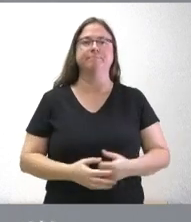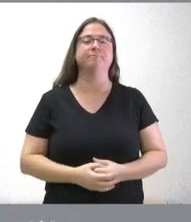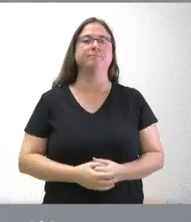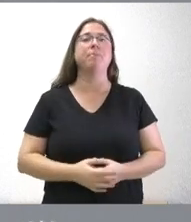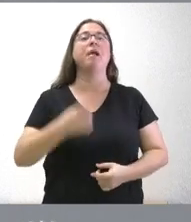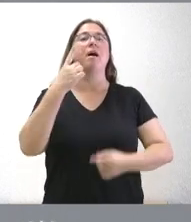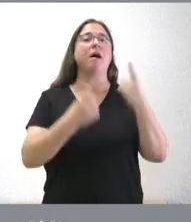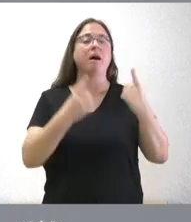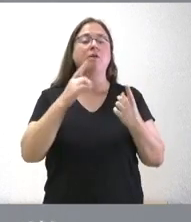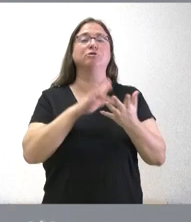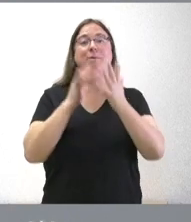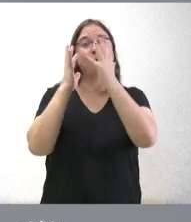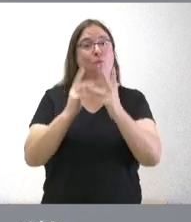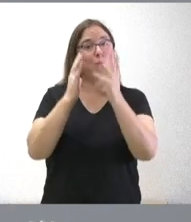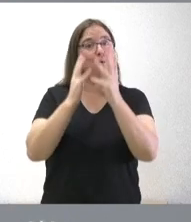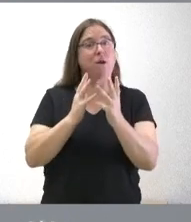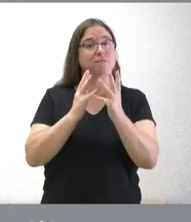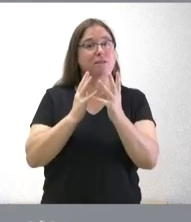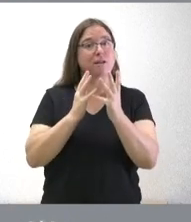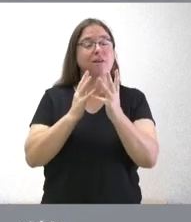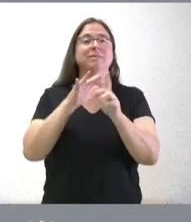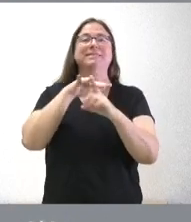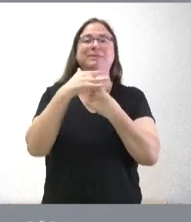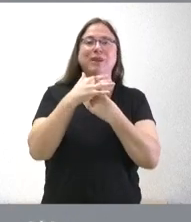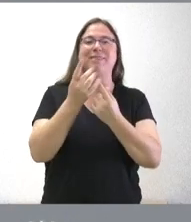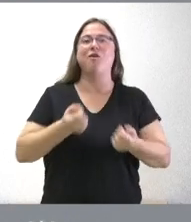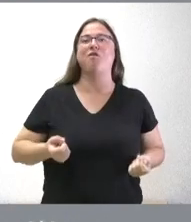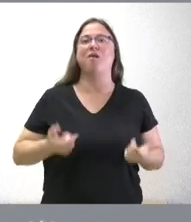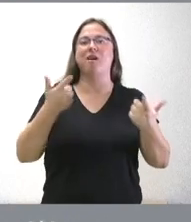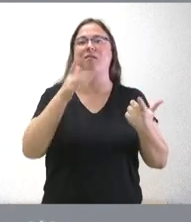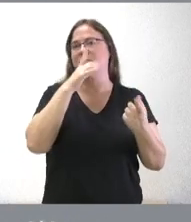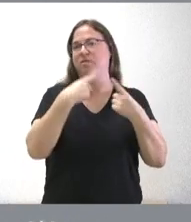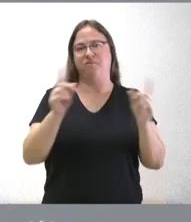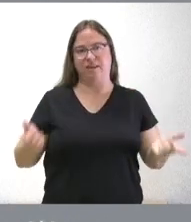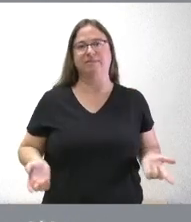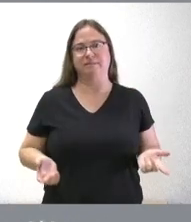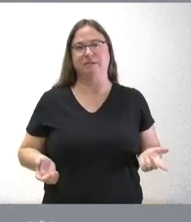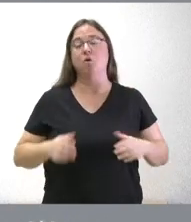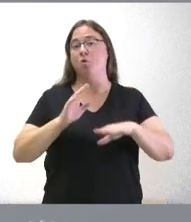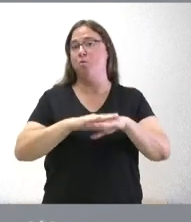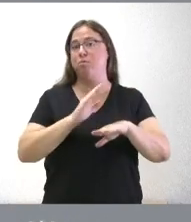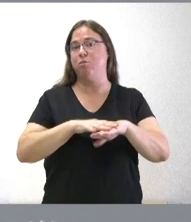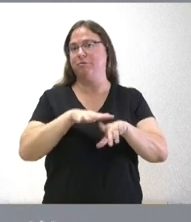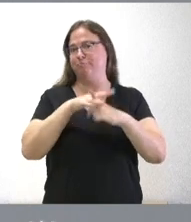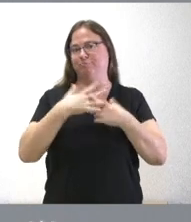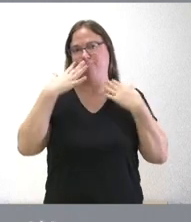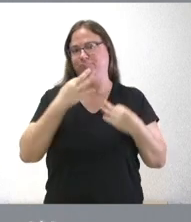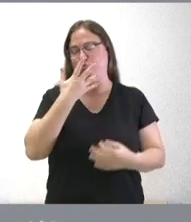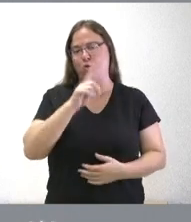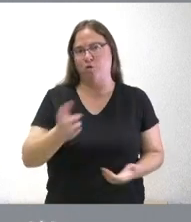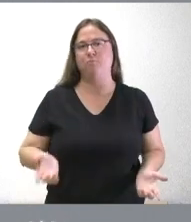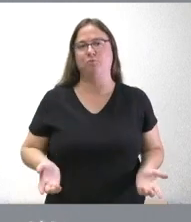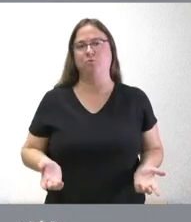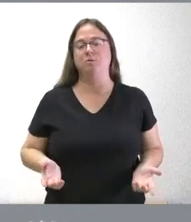algunas de ellas habían hecho sus cuentas con un escenario de costes que no es el que tenemos hoy en día y por tanto es una realidad que no desconocemos